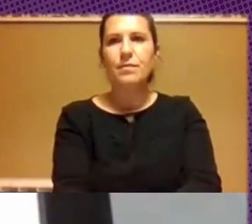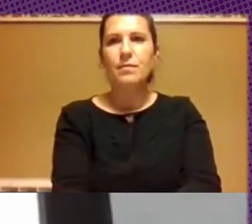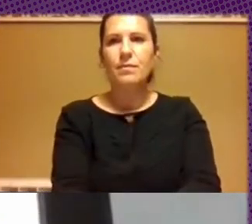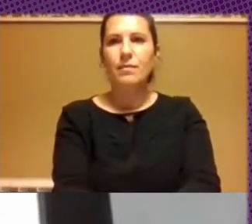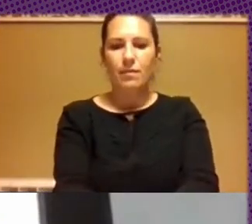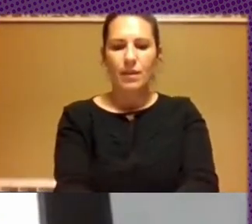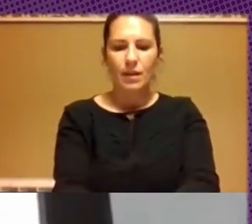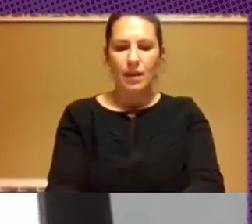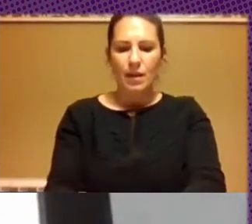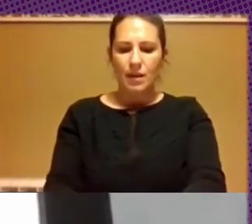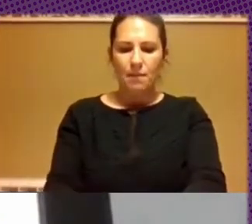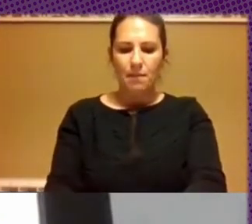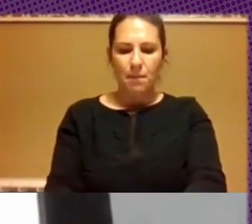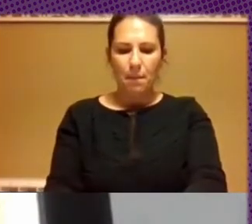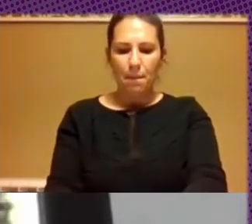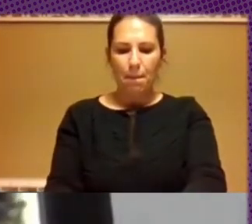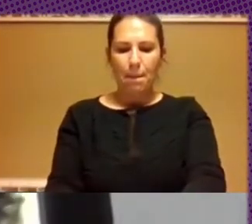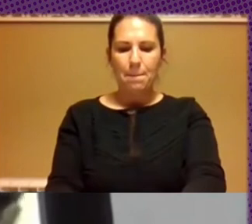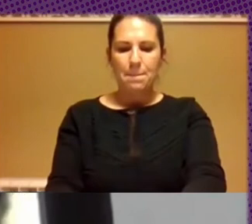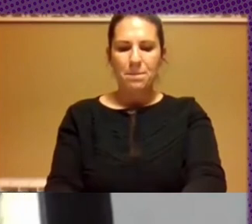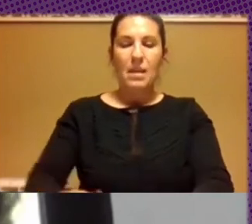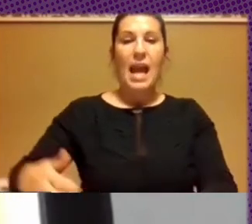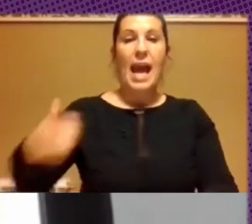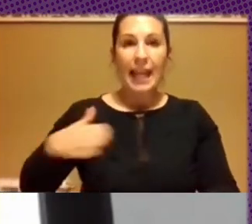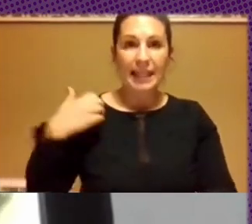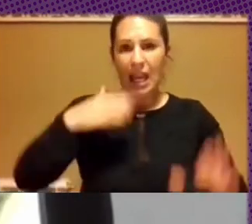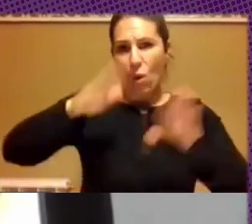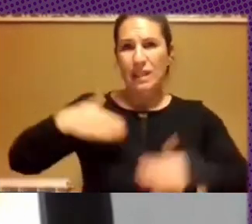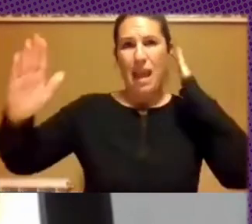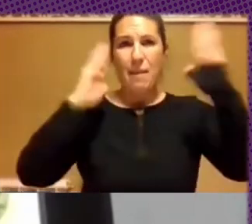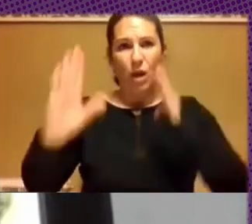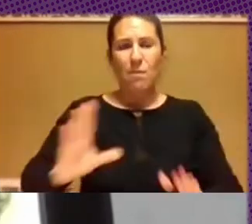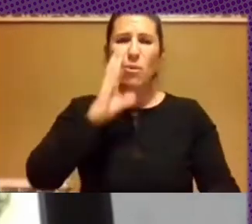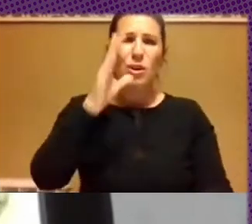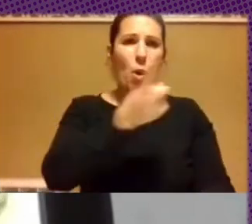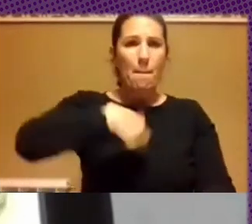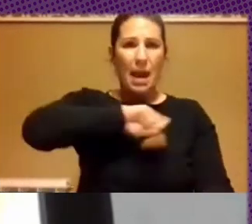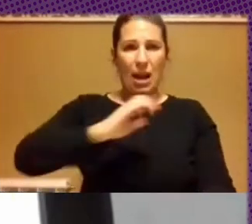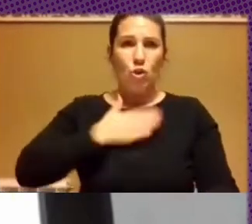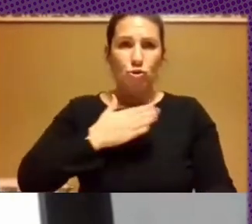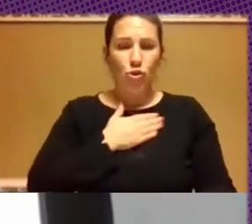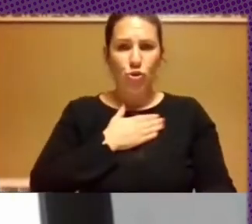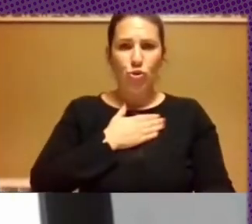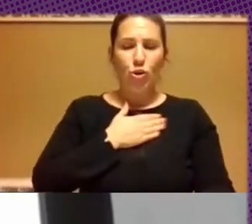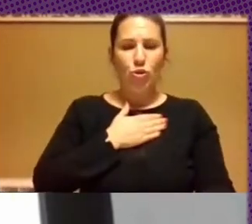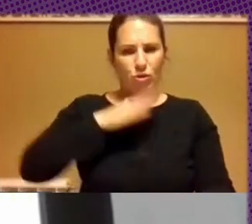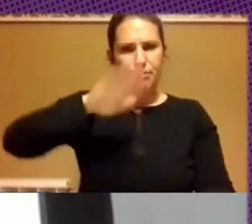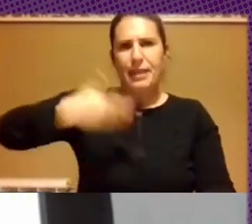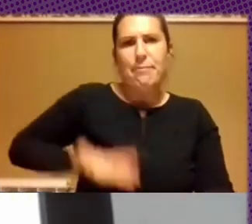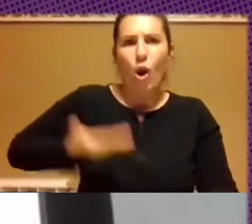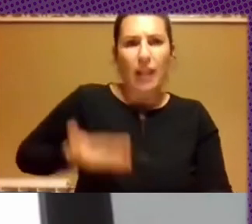tiempo, y por eso para nosotros se nos hace relevante